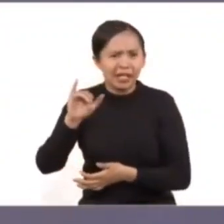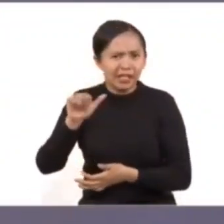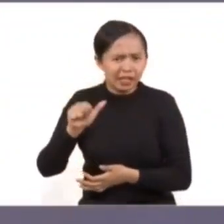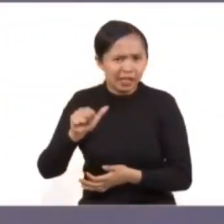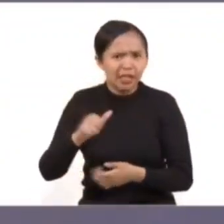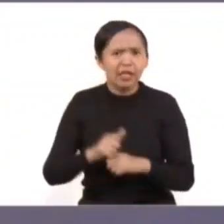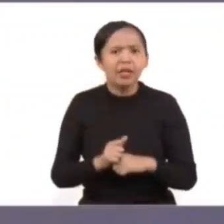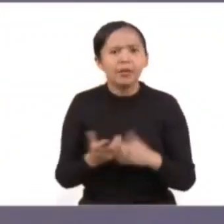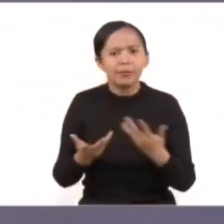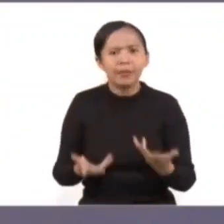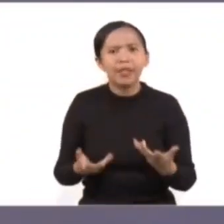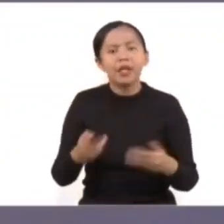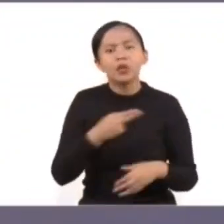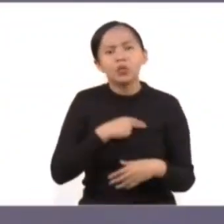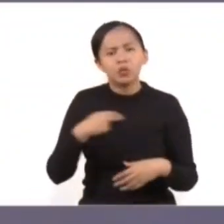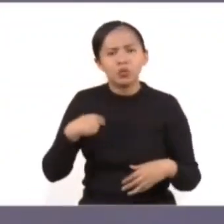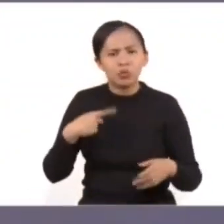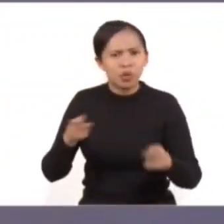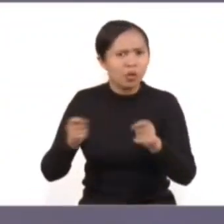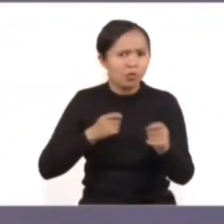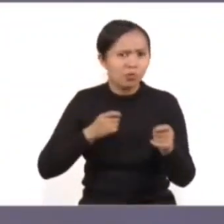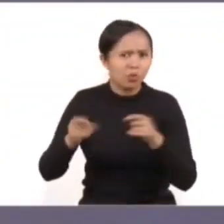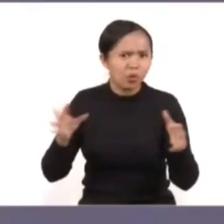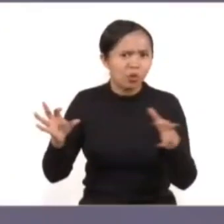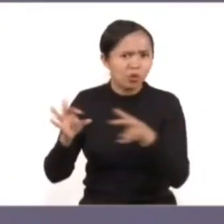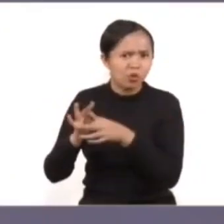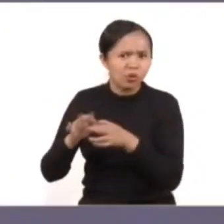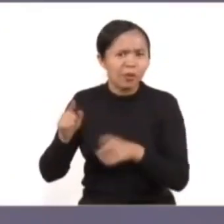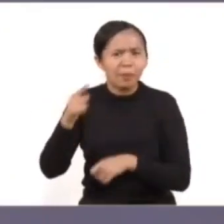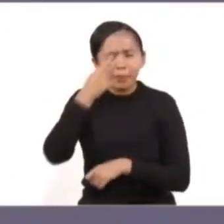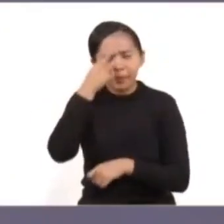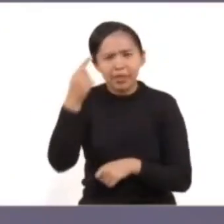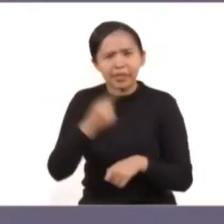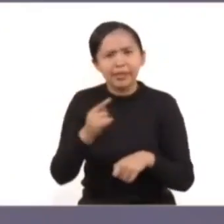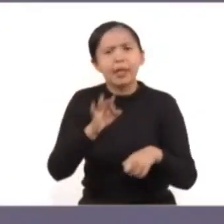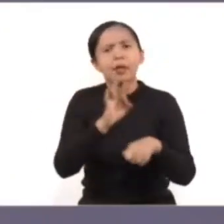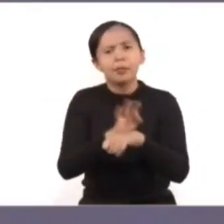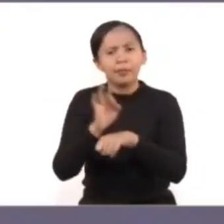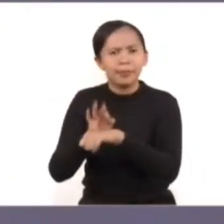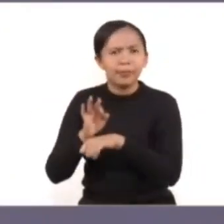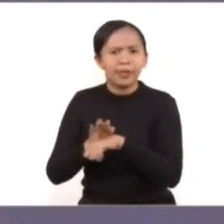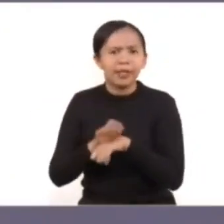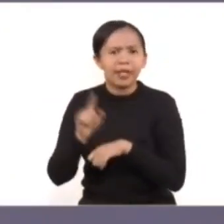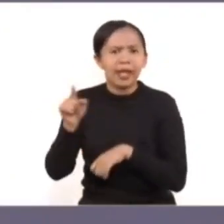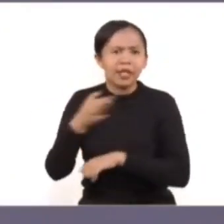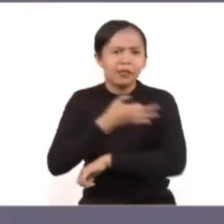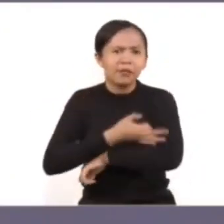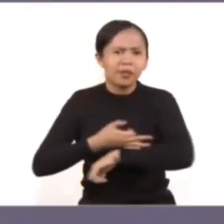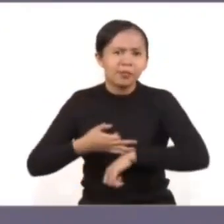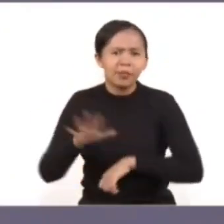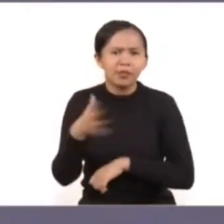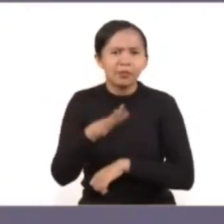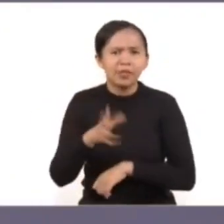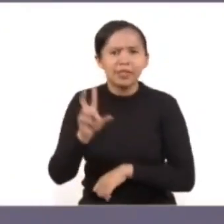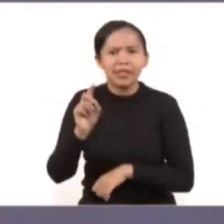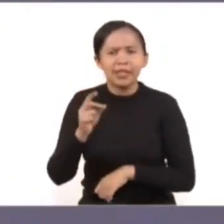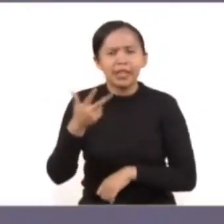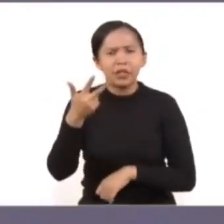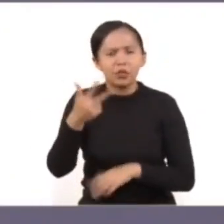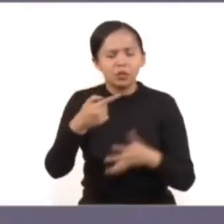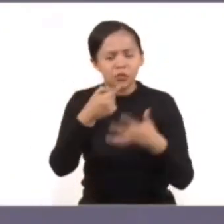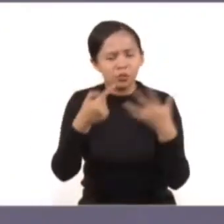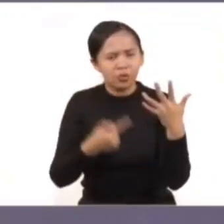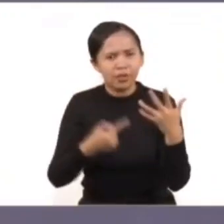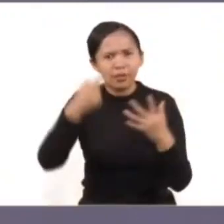estado en plena coordinación para tramitar medidas de protección en lo familiar, que han implicado 38 medidas